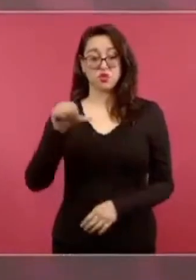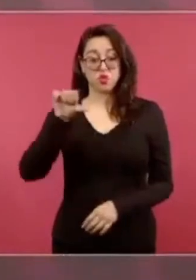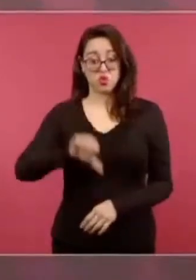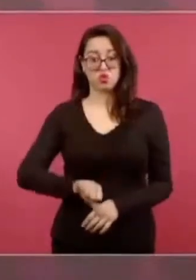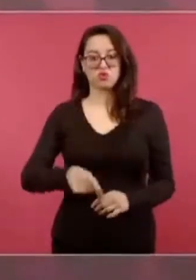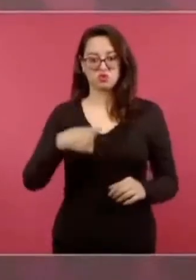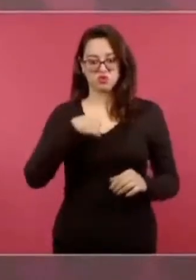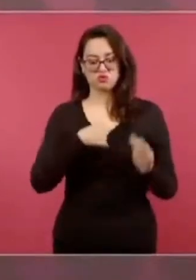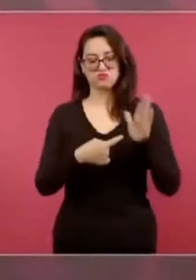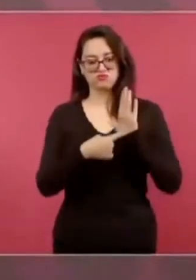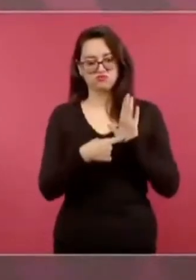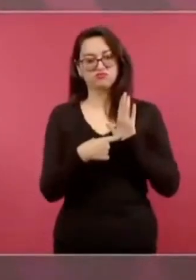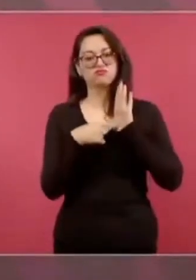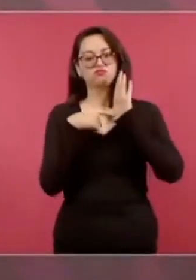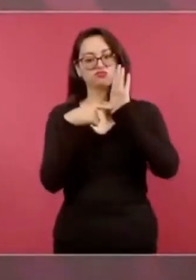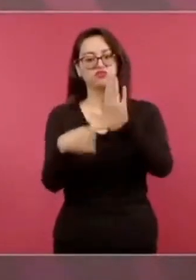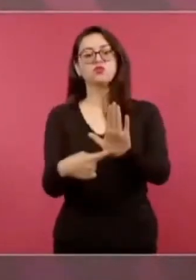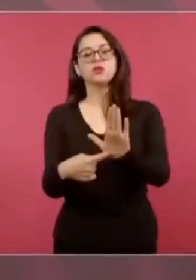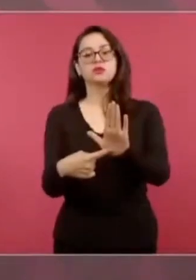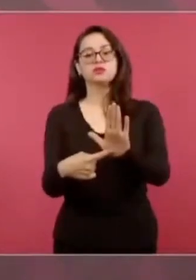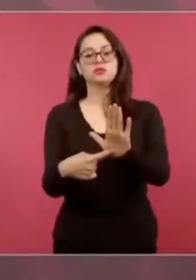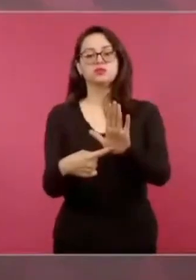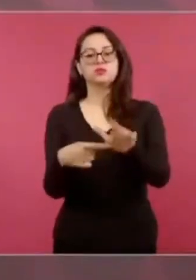participan en todas estas campañas